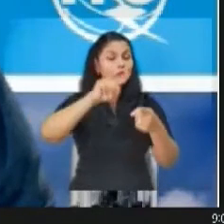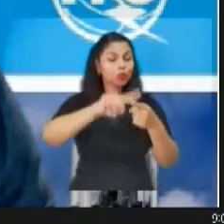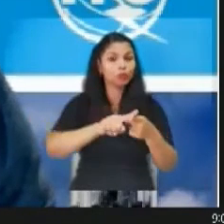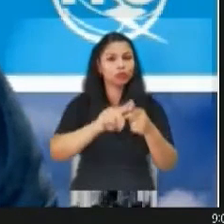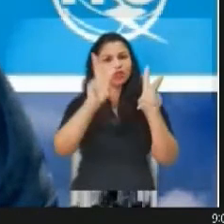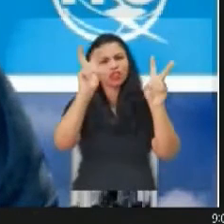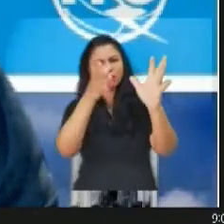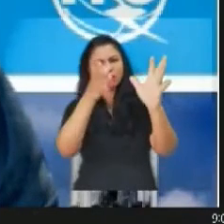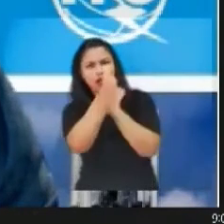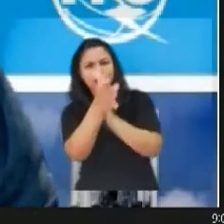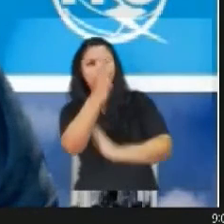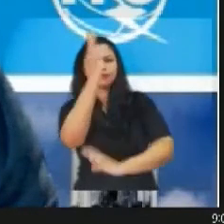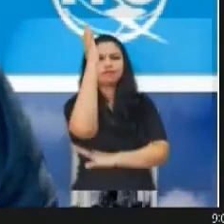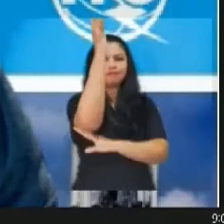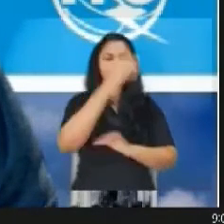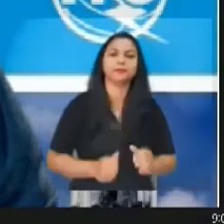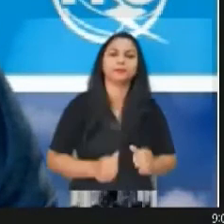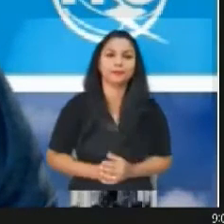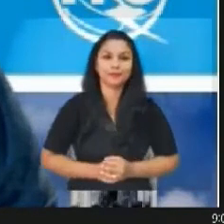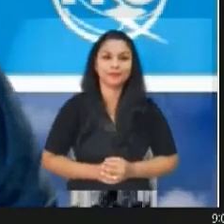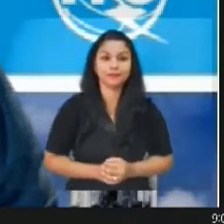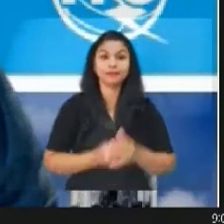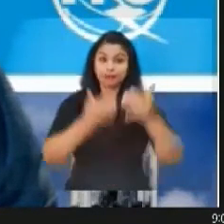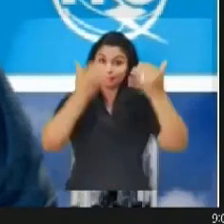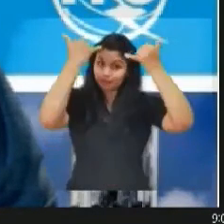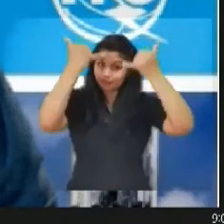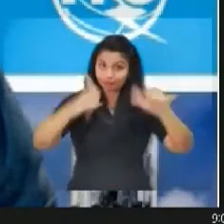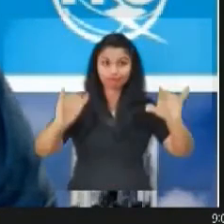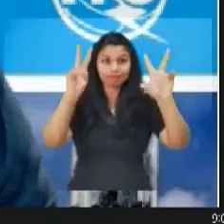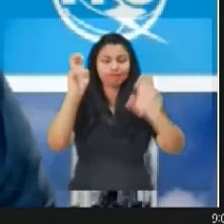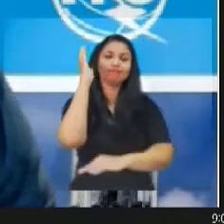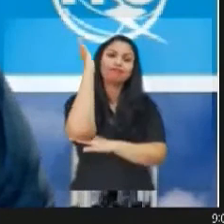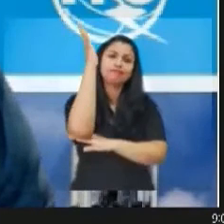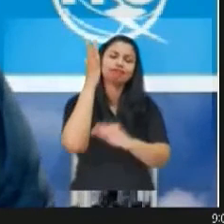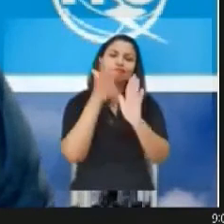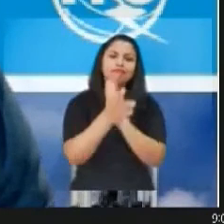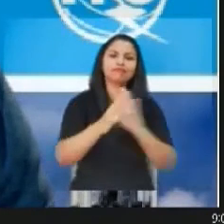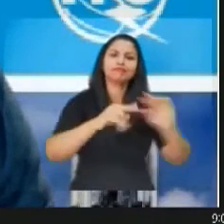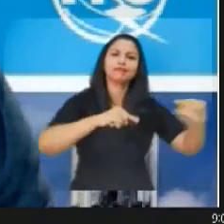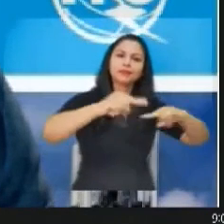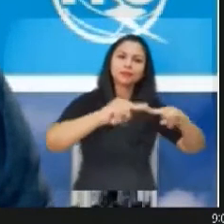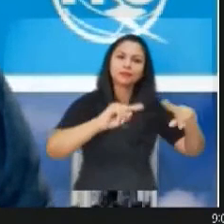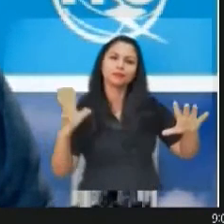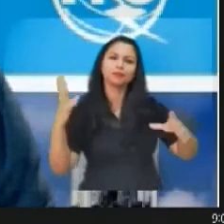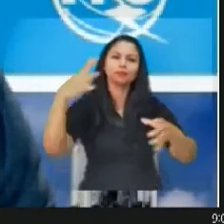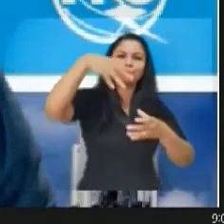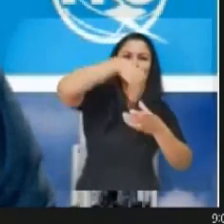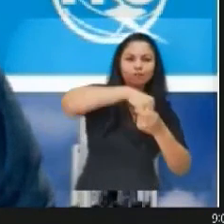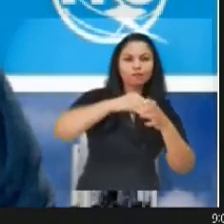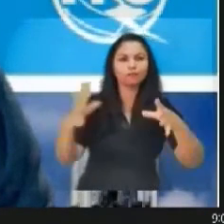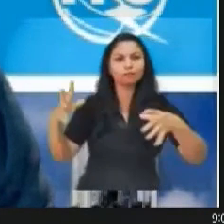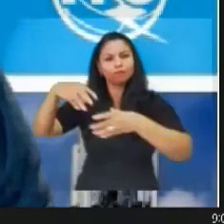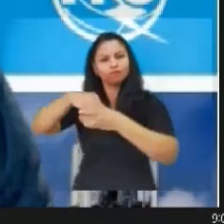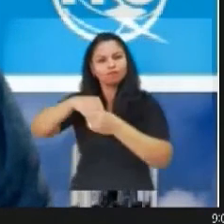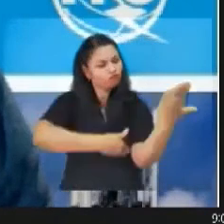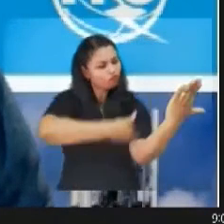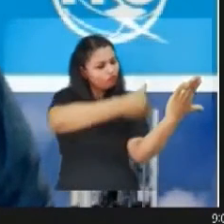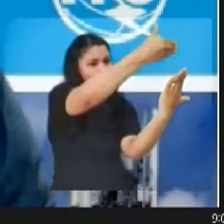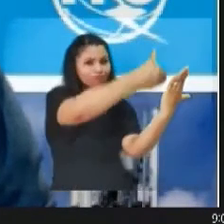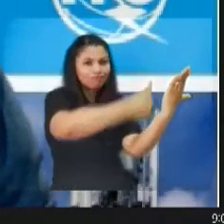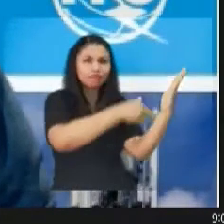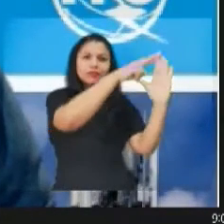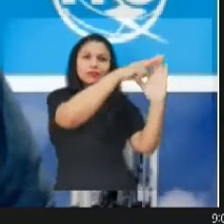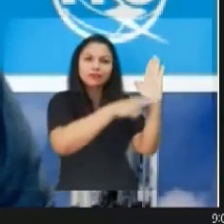En efecto, una vez finalizada la conferencia, las administraciones incorporan el marco internacional en su reglamentación nacional